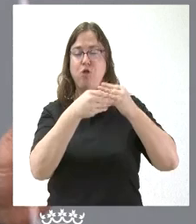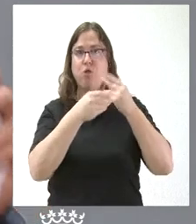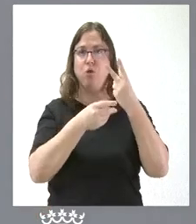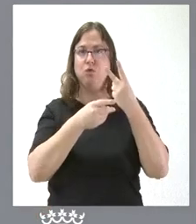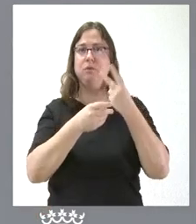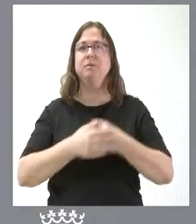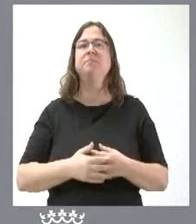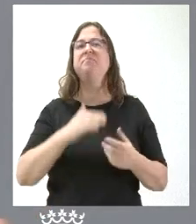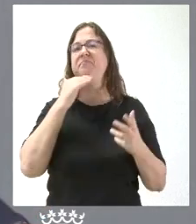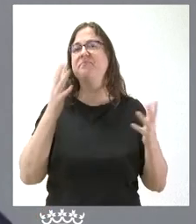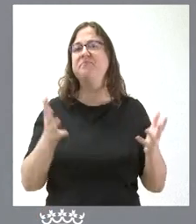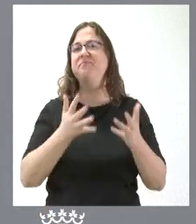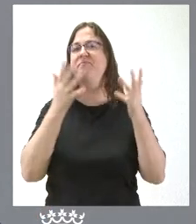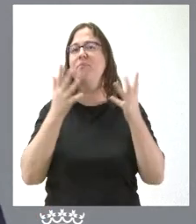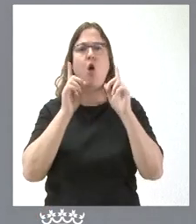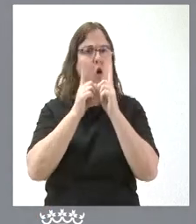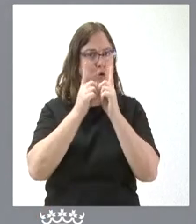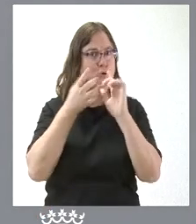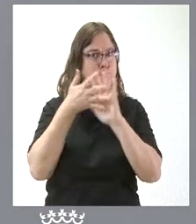muy brevemente.